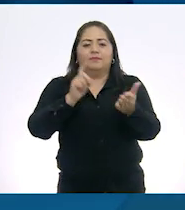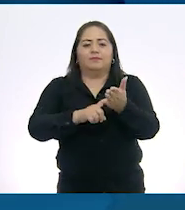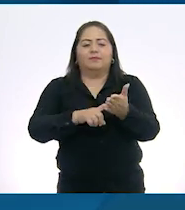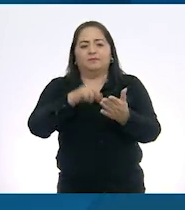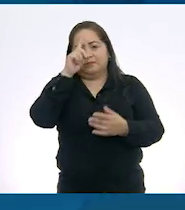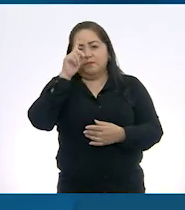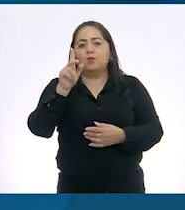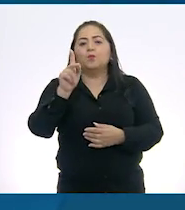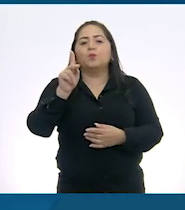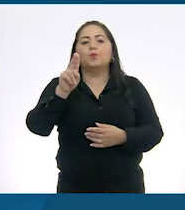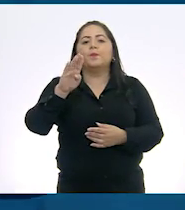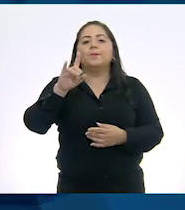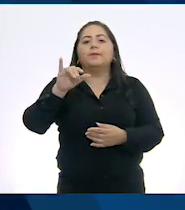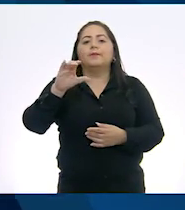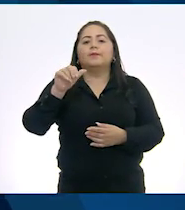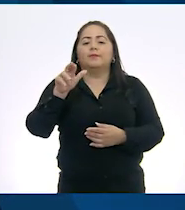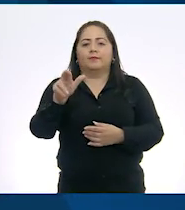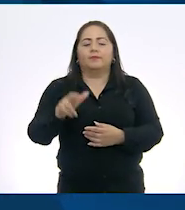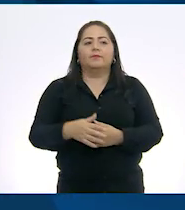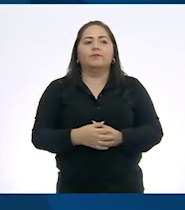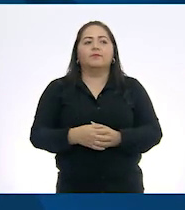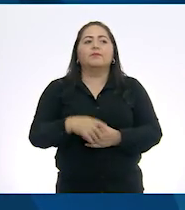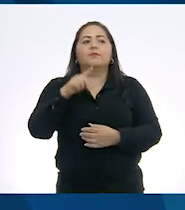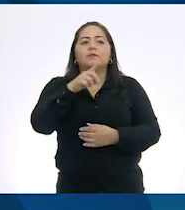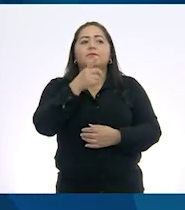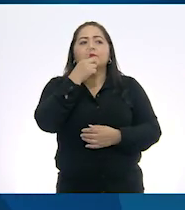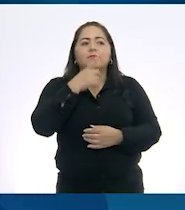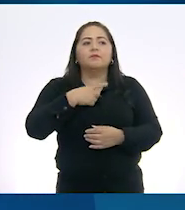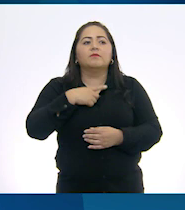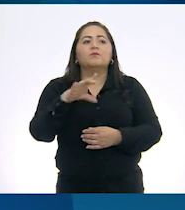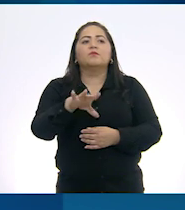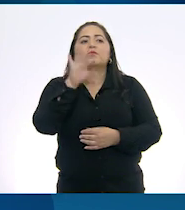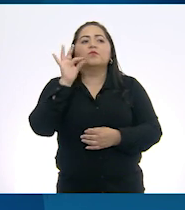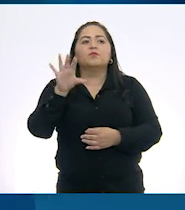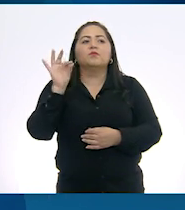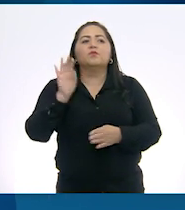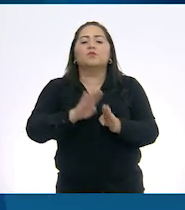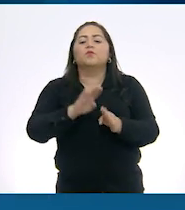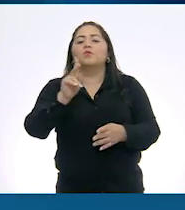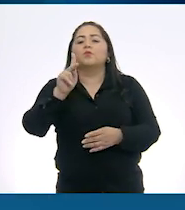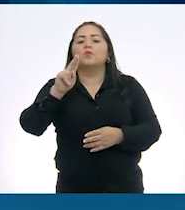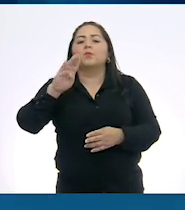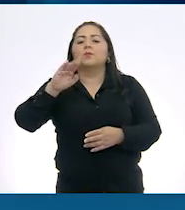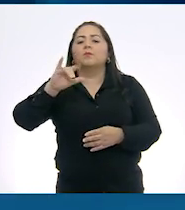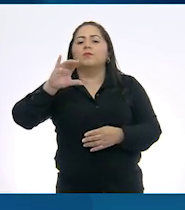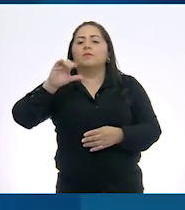Publicar. Me dice que seleccione el modo de publicación.